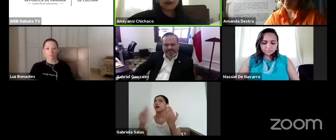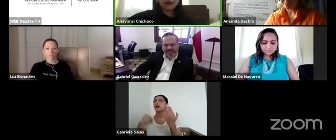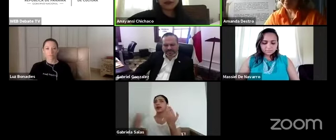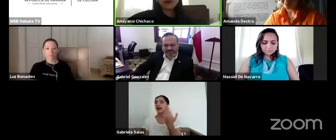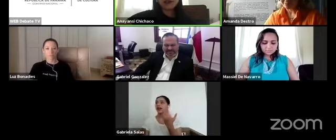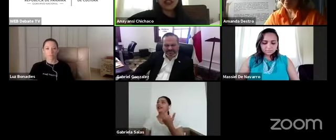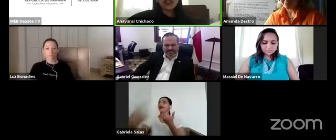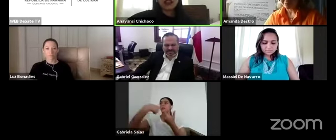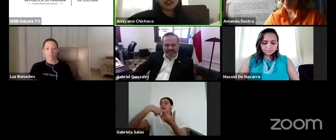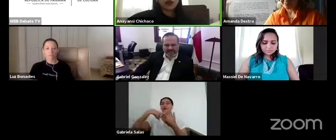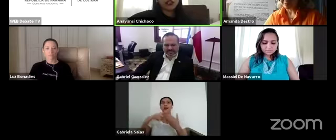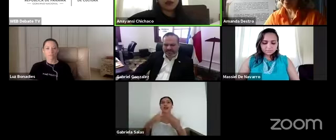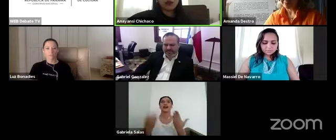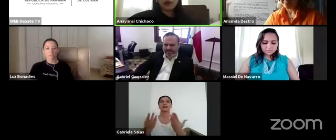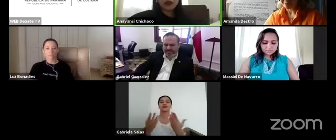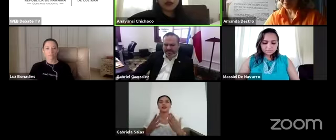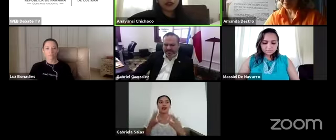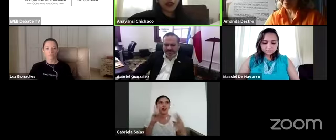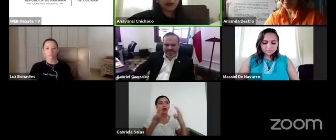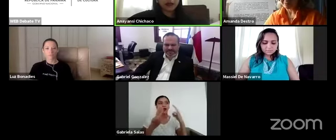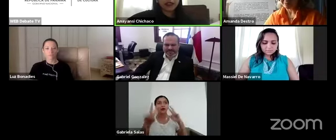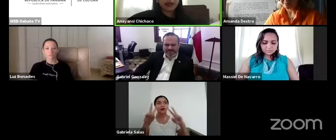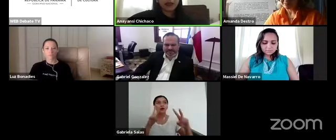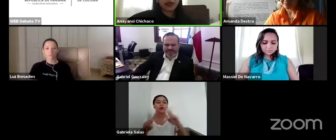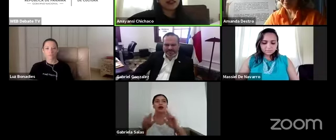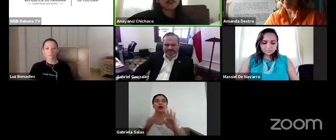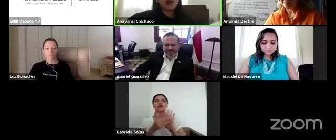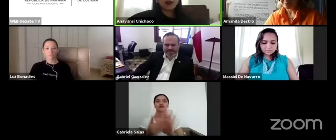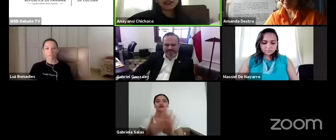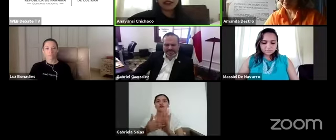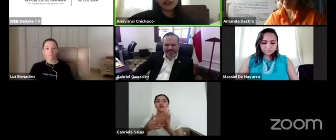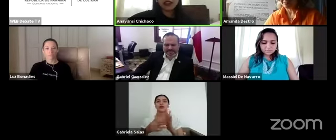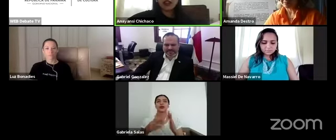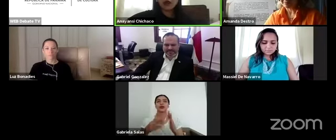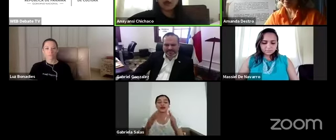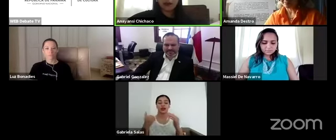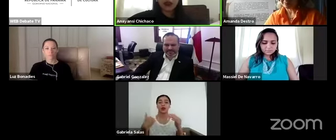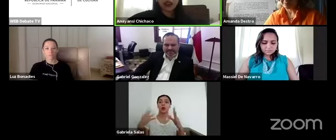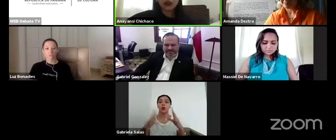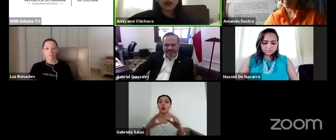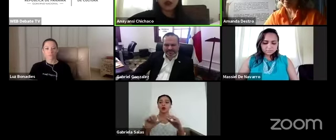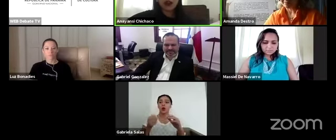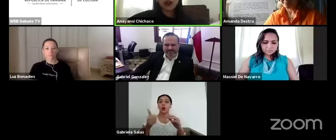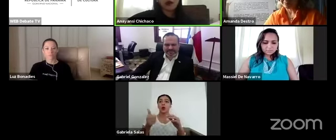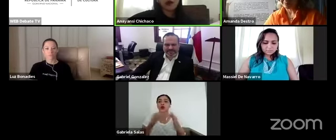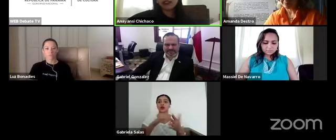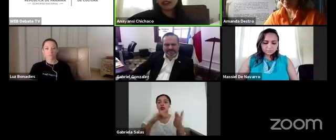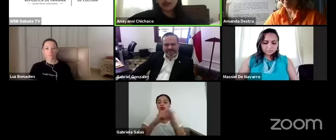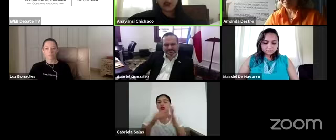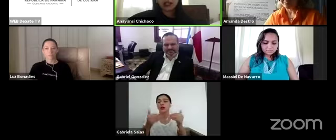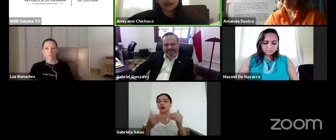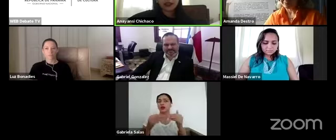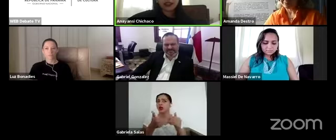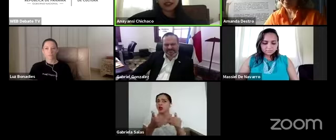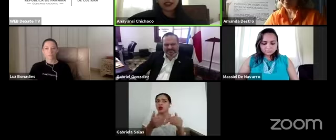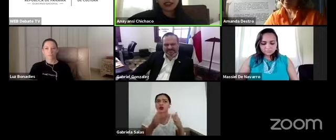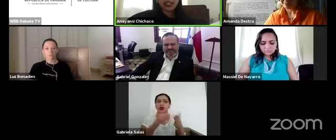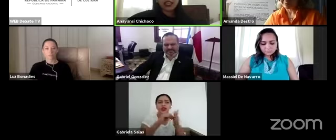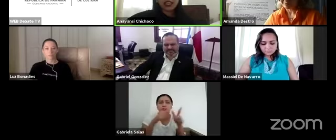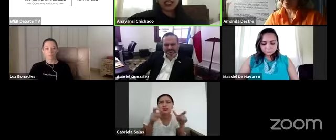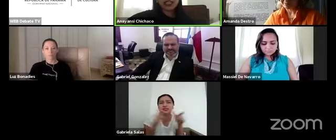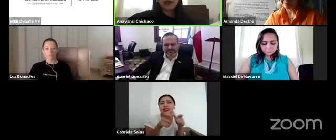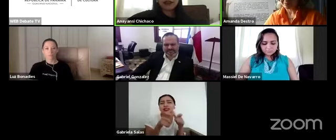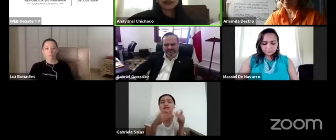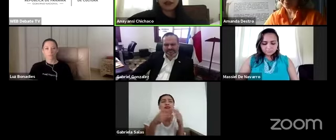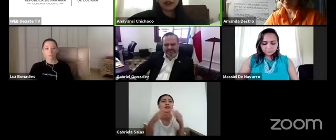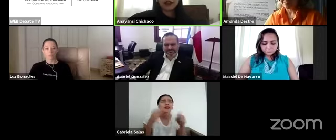conozcan así como tenemos a muchos centros importantes de Panamá seguramente existen algunos más pequeños con una labor igual de importante